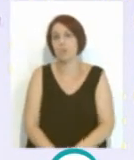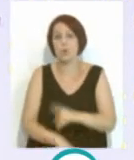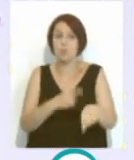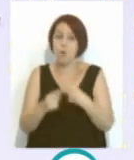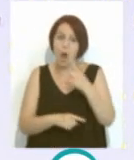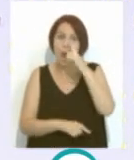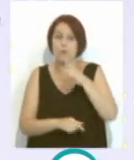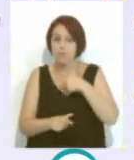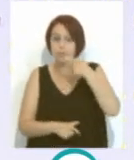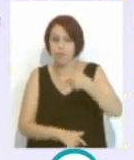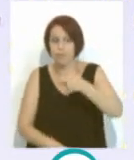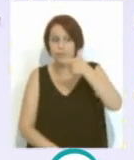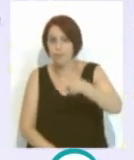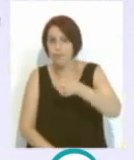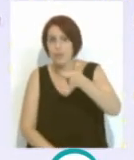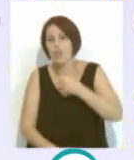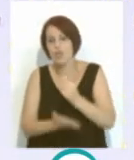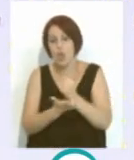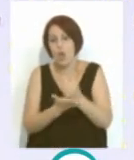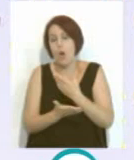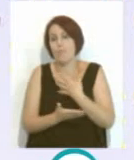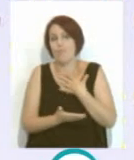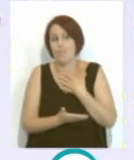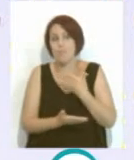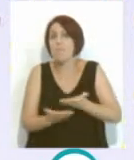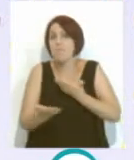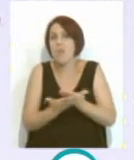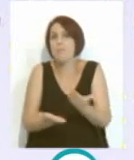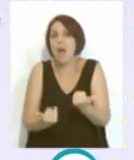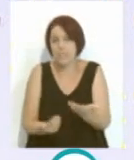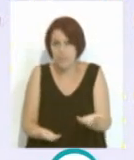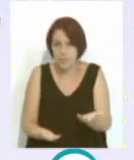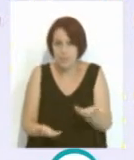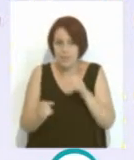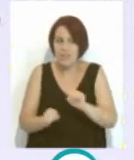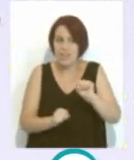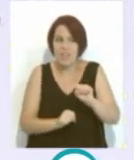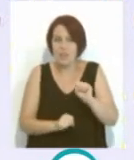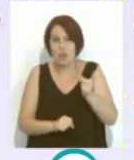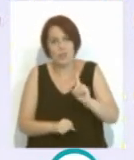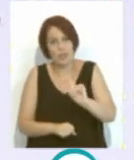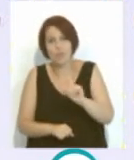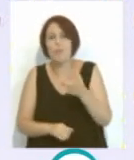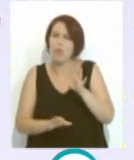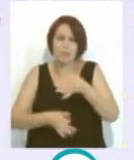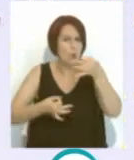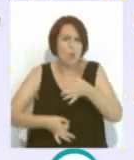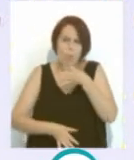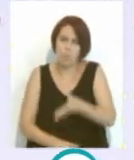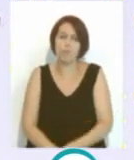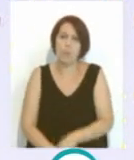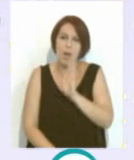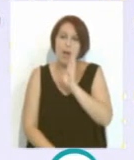cuando vaya pasando los años, seguramente los socios pidan algo más que defender, ¿no? Pero yo estaba seguro por eso. Y